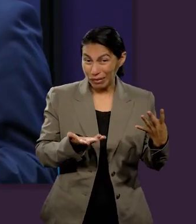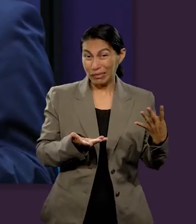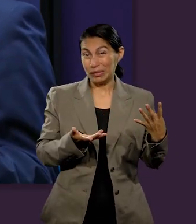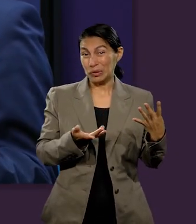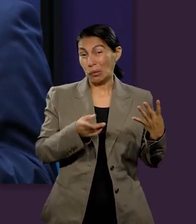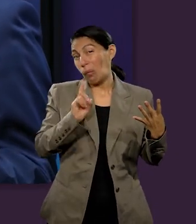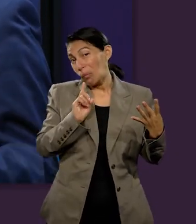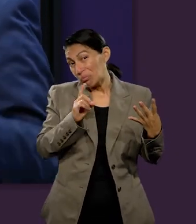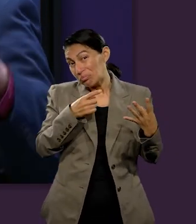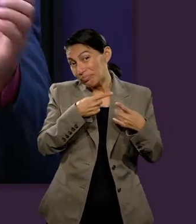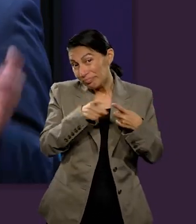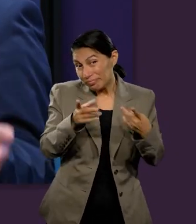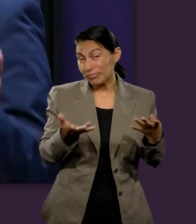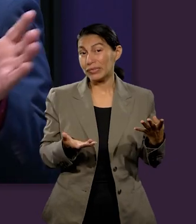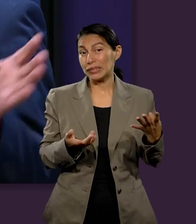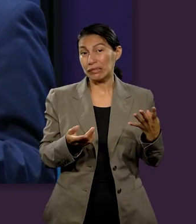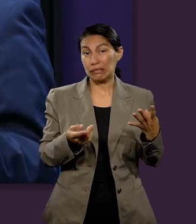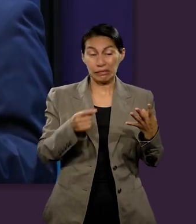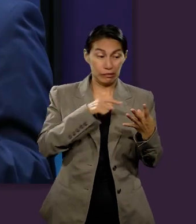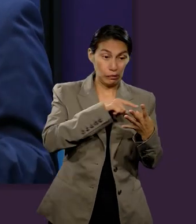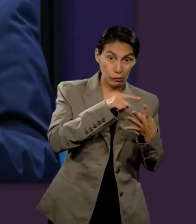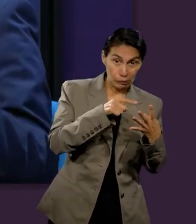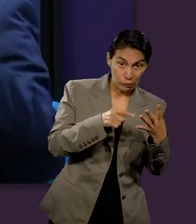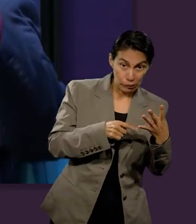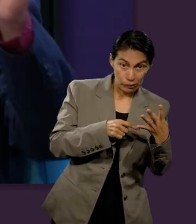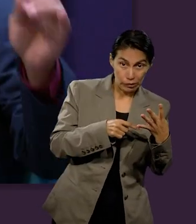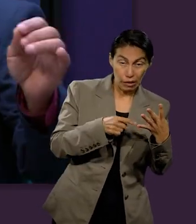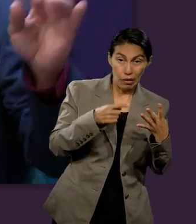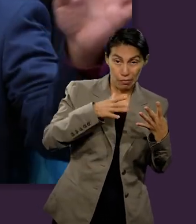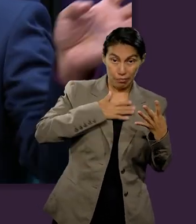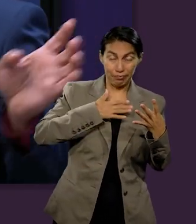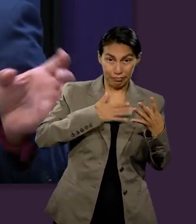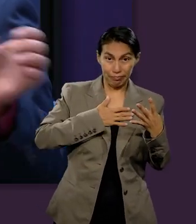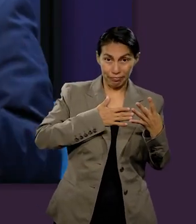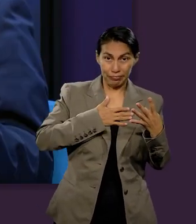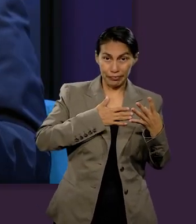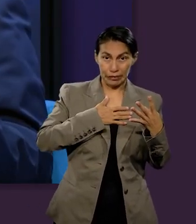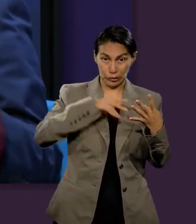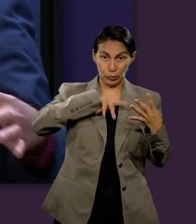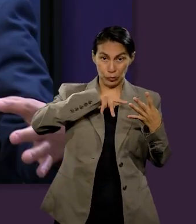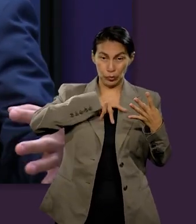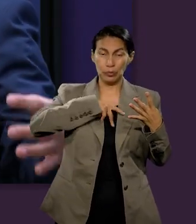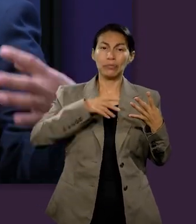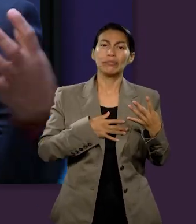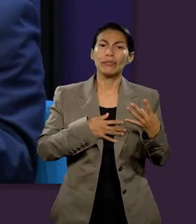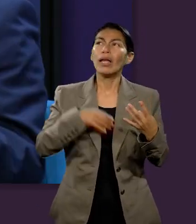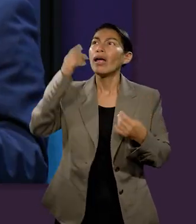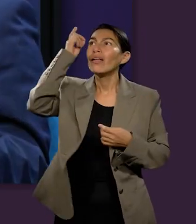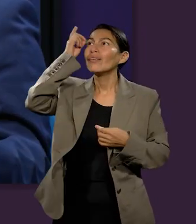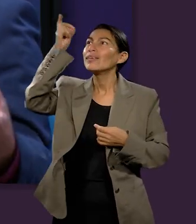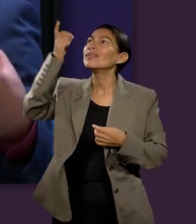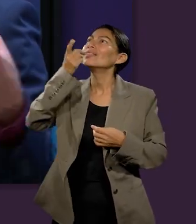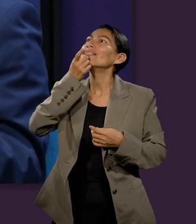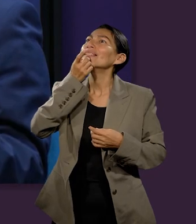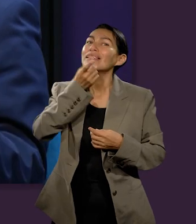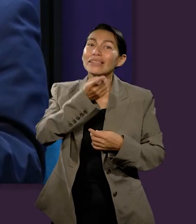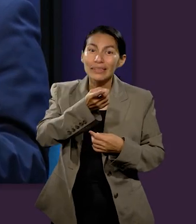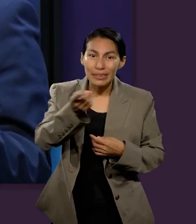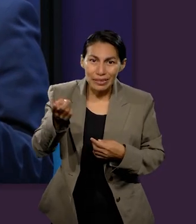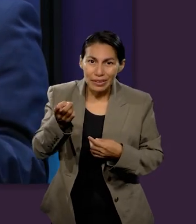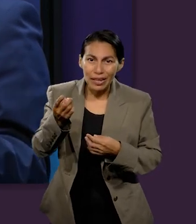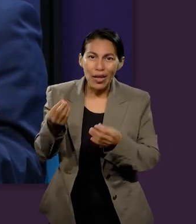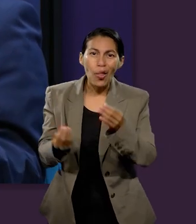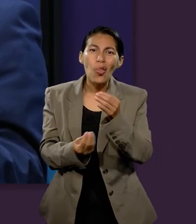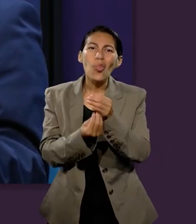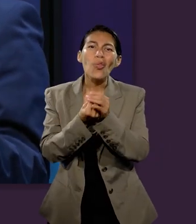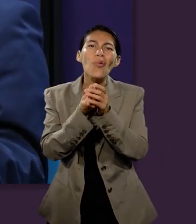de una persona. Si ahora yo soy el chiprián que hace tal y tal cosa, si mis hechos me describen